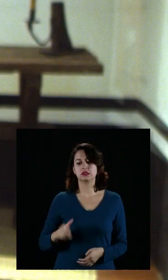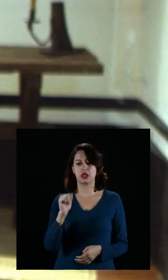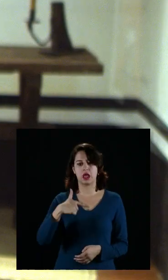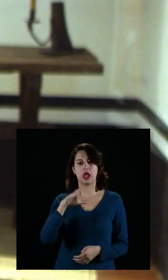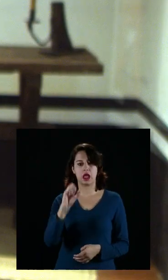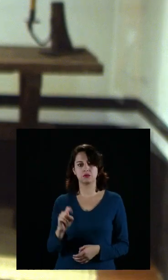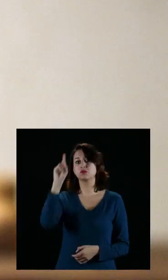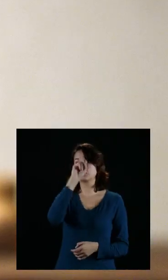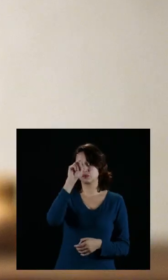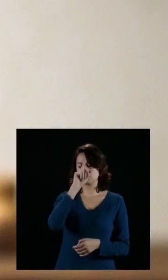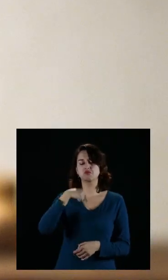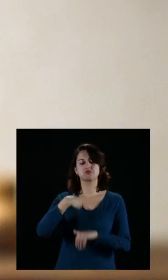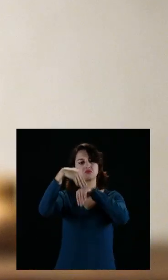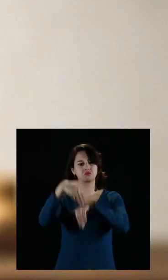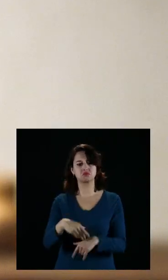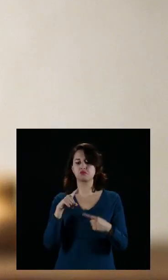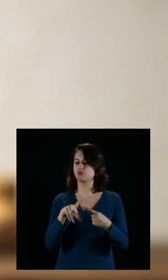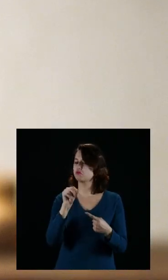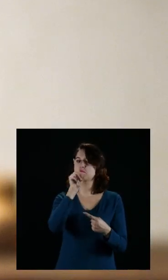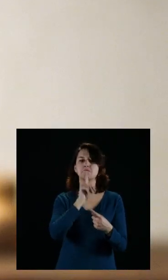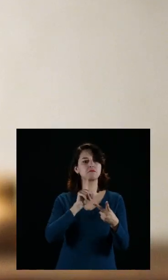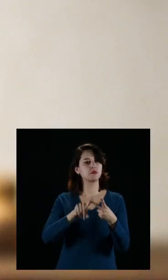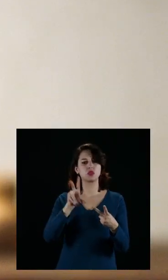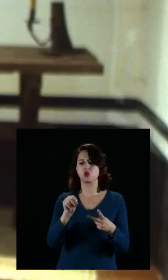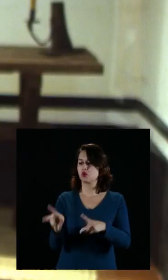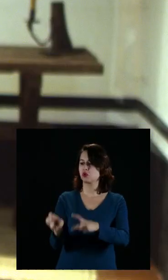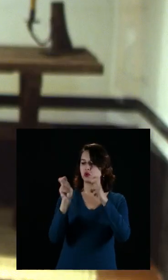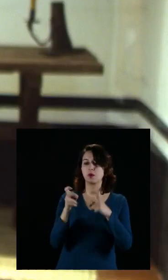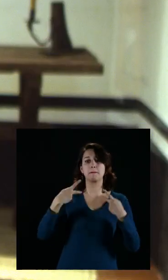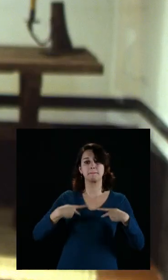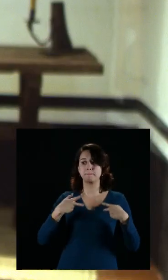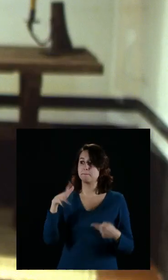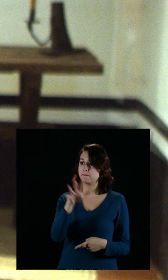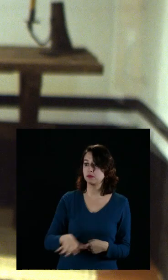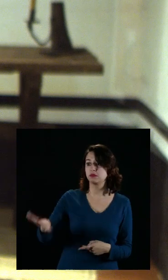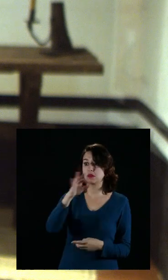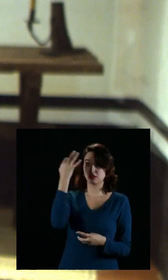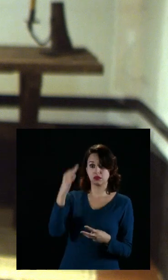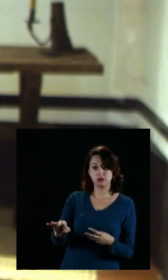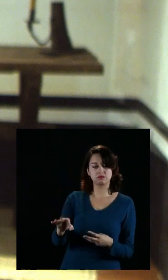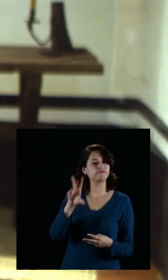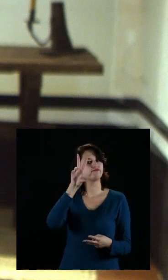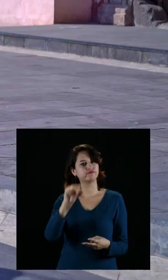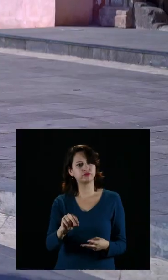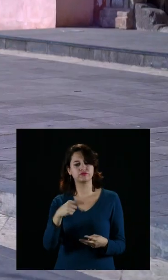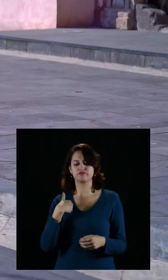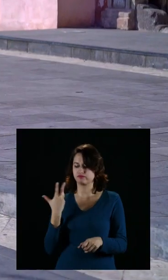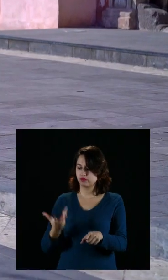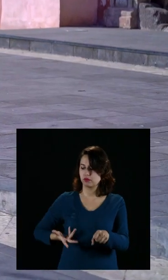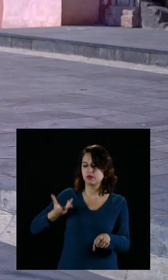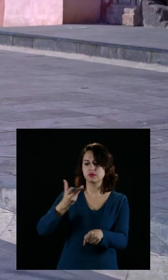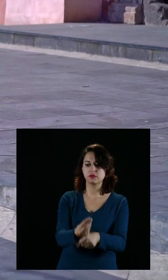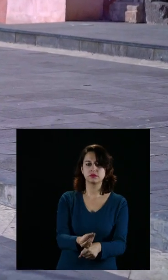López Obrador. No mentir, no robar y no traicionar al pueblo. Yo